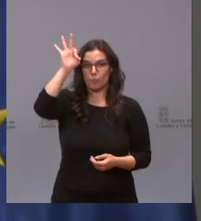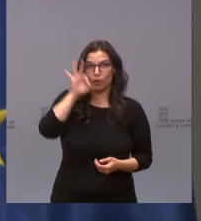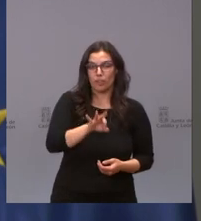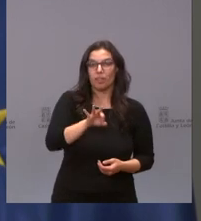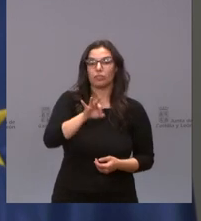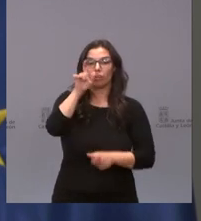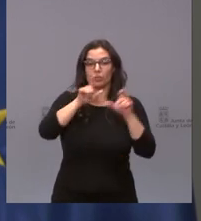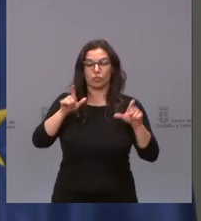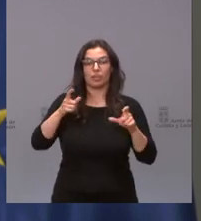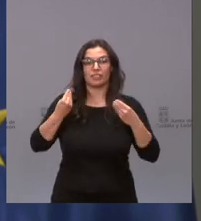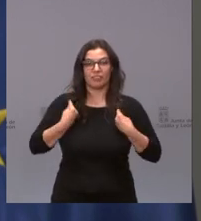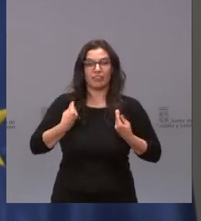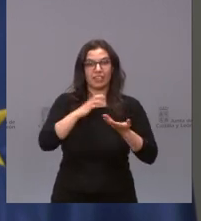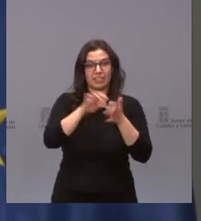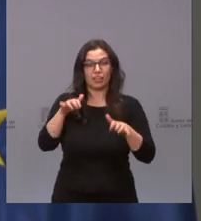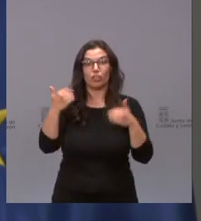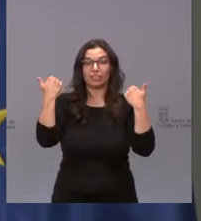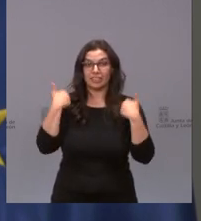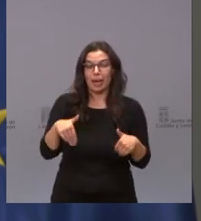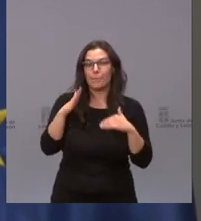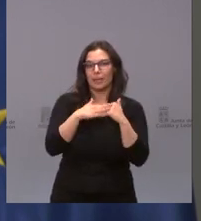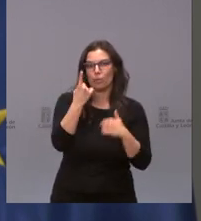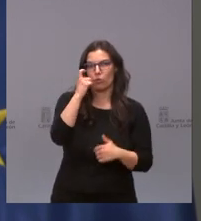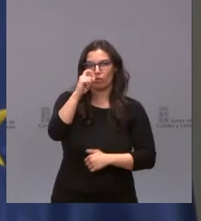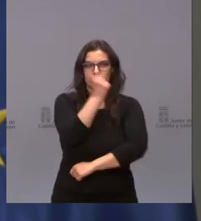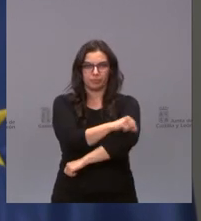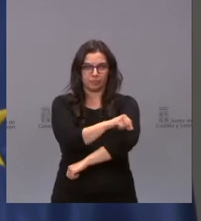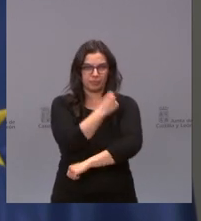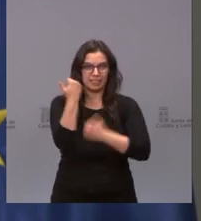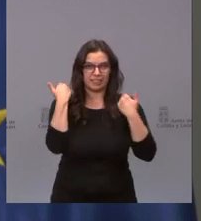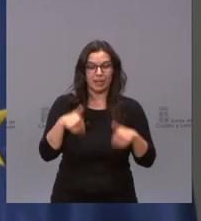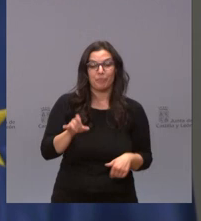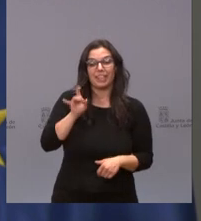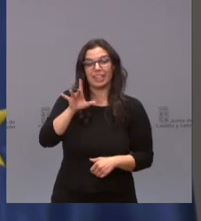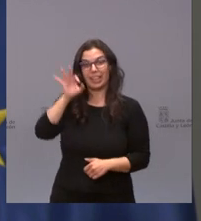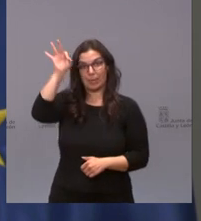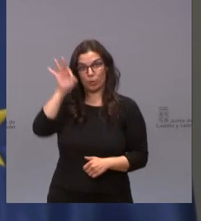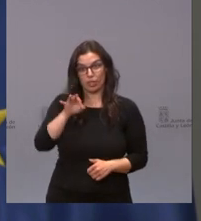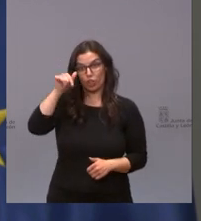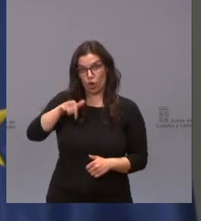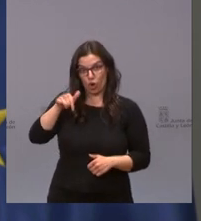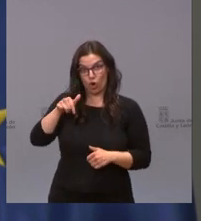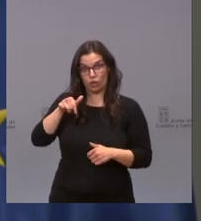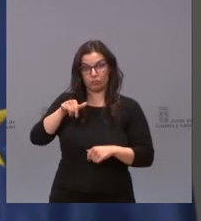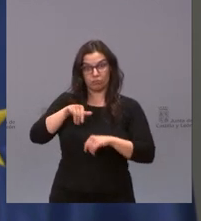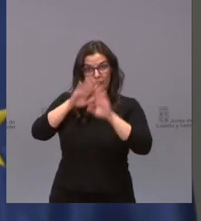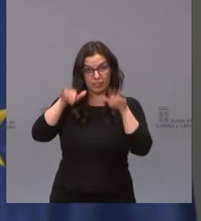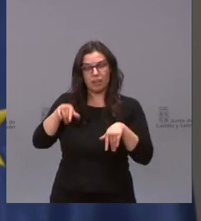población a día de hoy ha recibido al menos una dosis. Más del 15 por ciento cuando acabe el día de hoy habrá